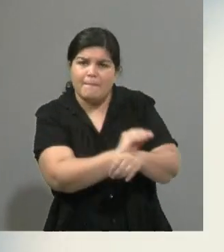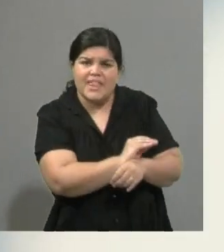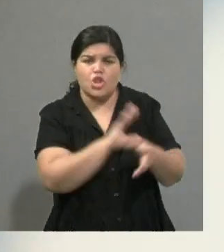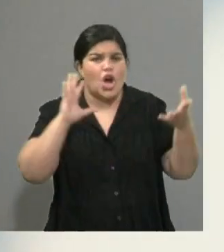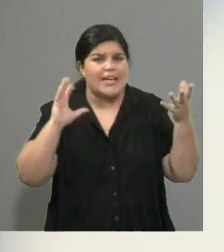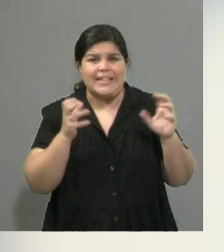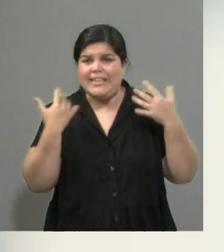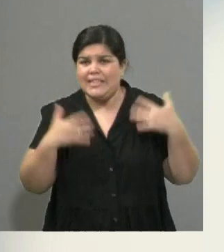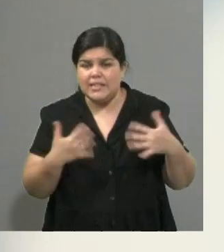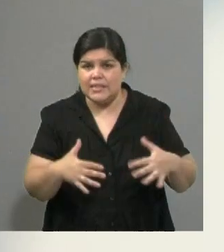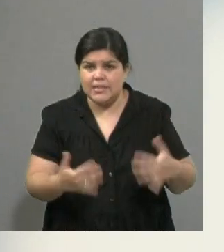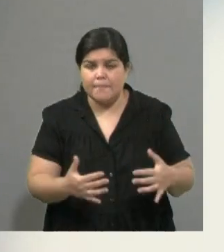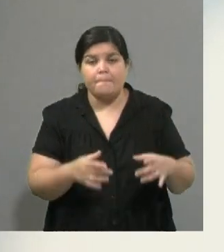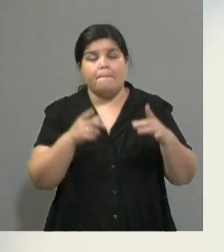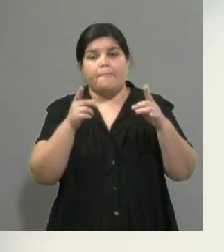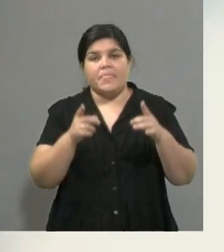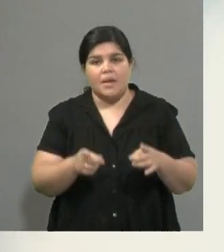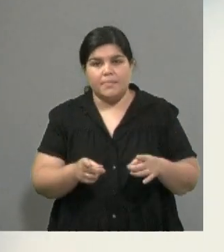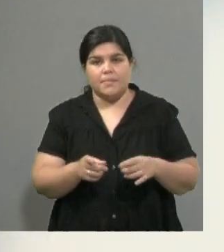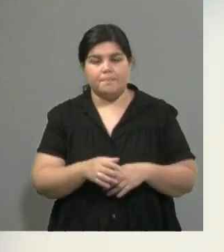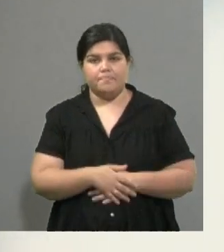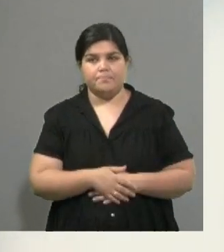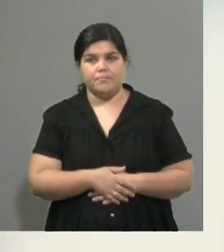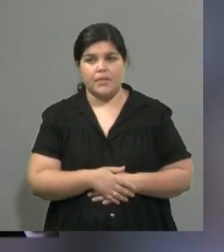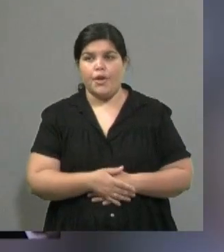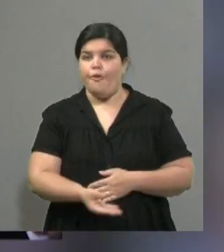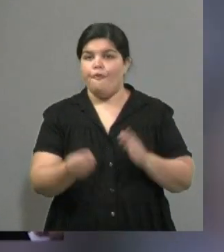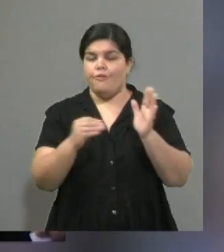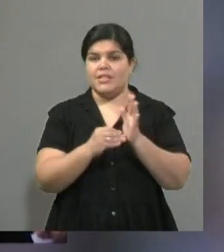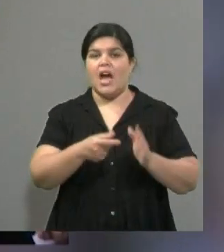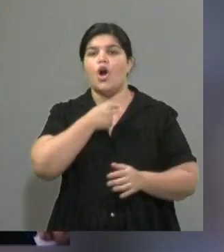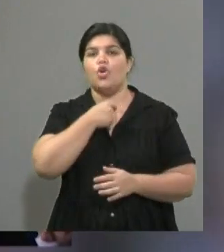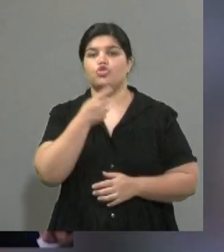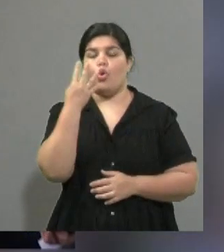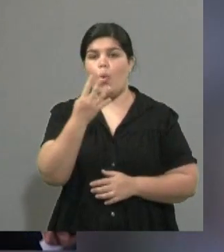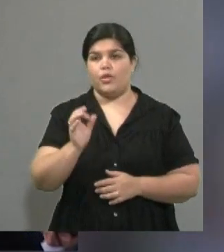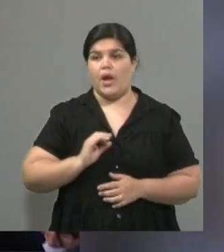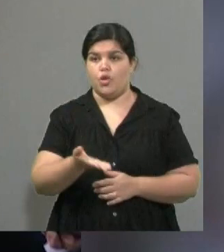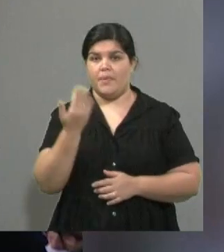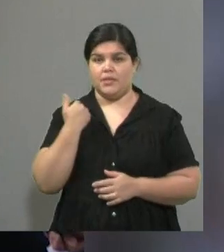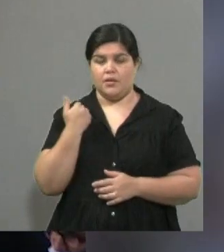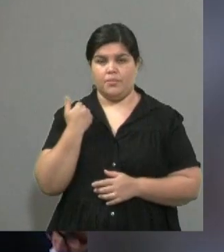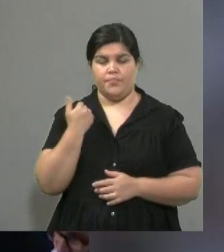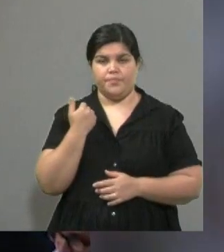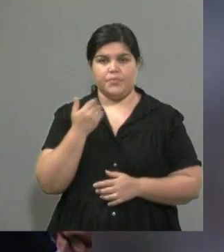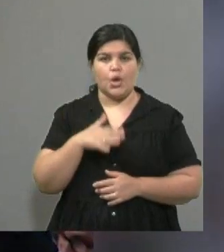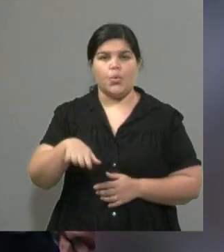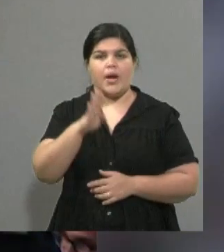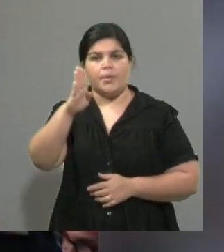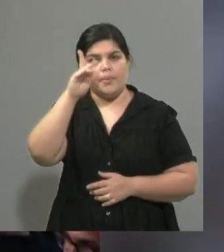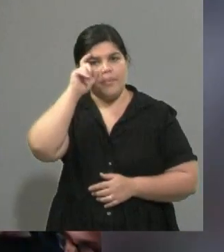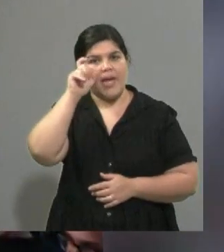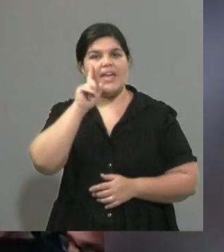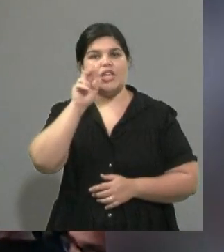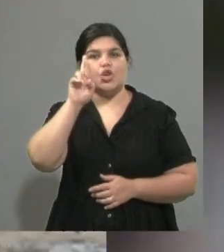agravado todo este contexto por las explosiones que se dieron el 4 de agosto del año pasado en Beirut, que agravaron aún más la situación en